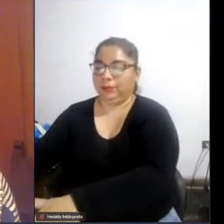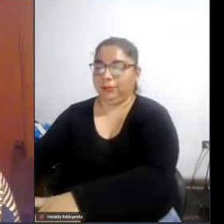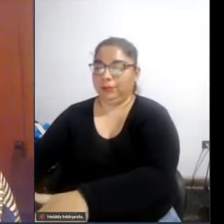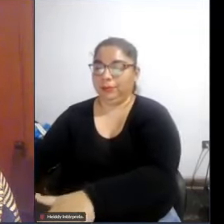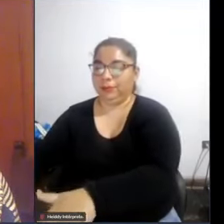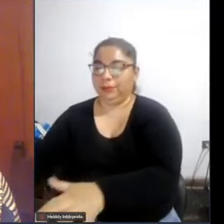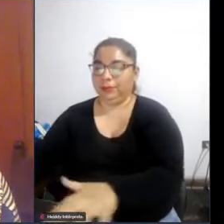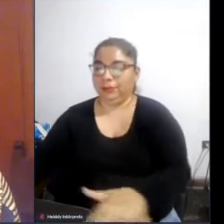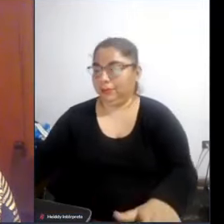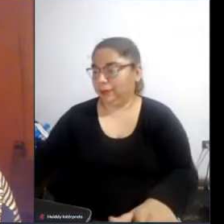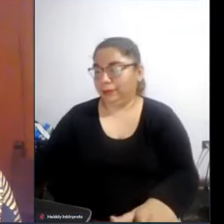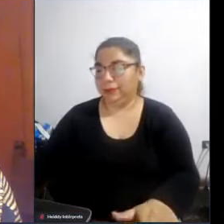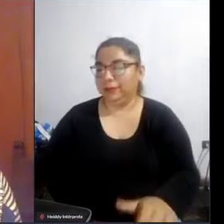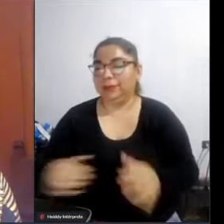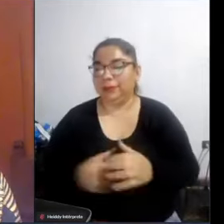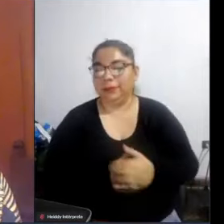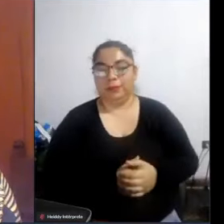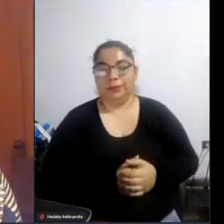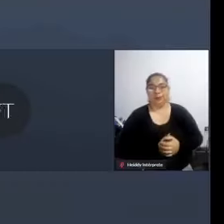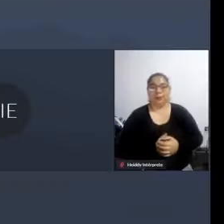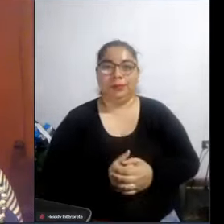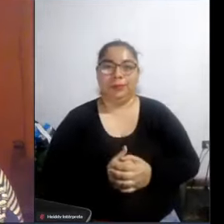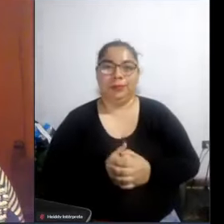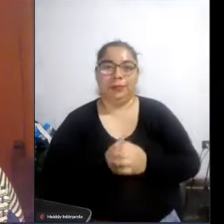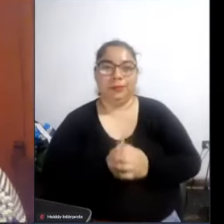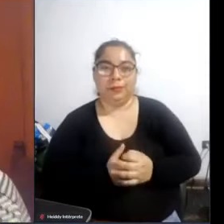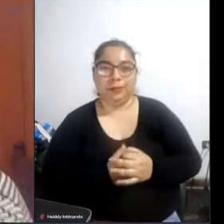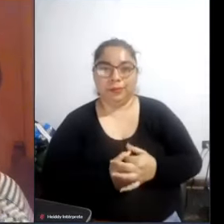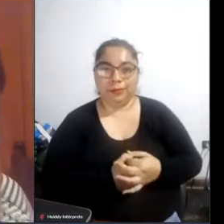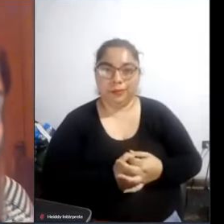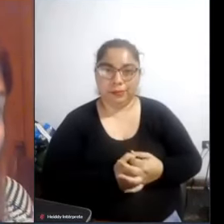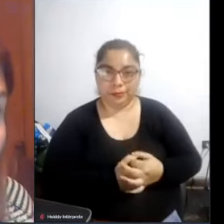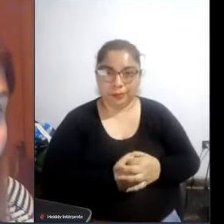no logramos escucharte o el volumen tal vez esté bajo